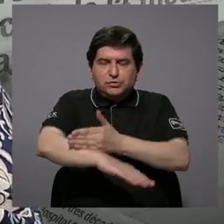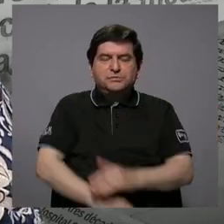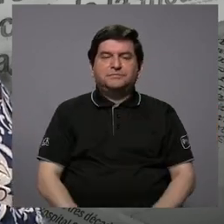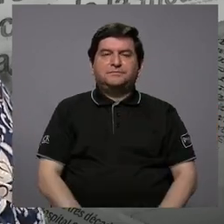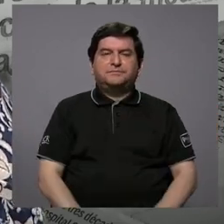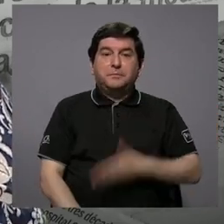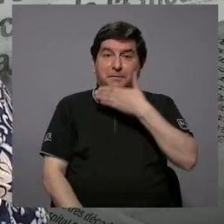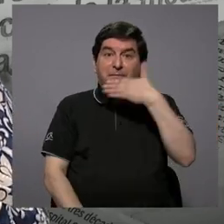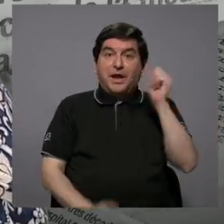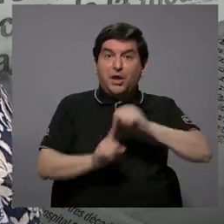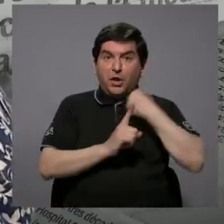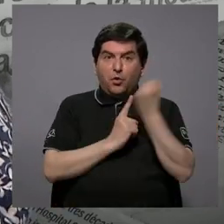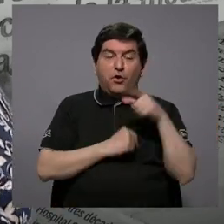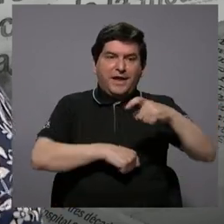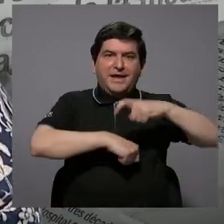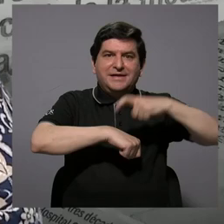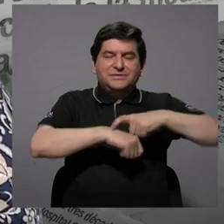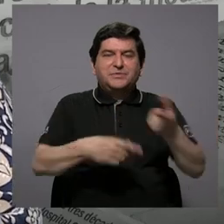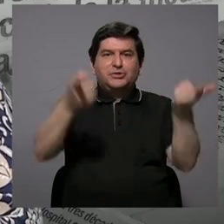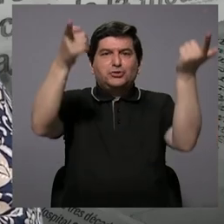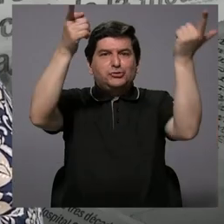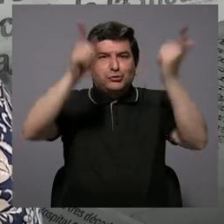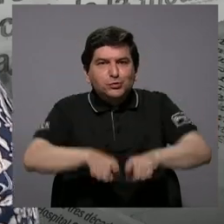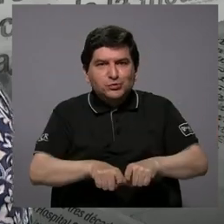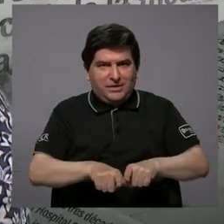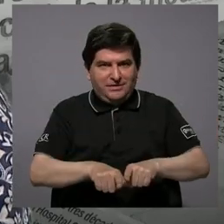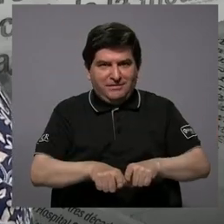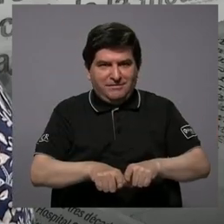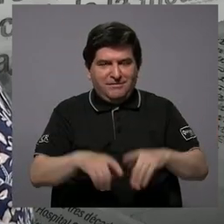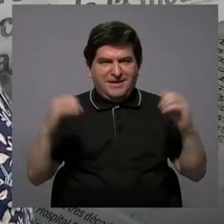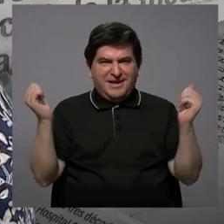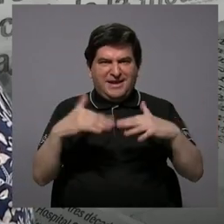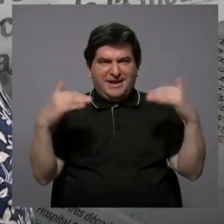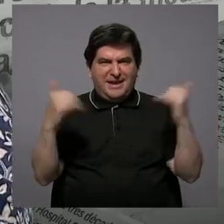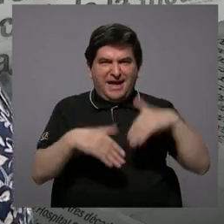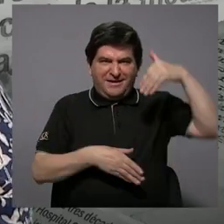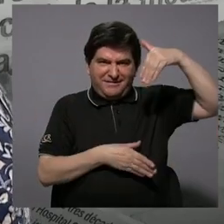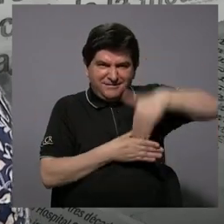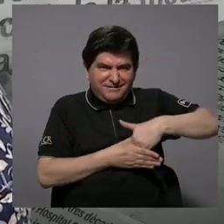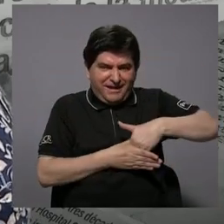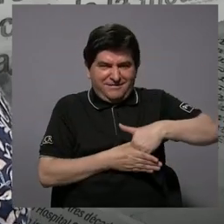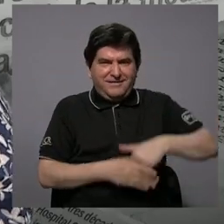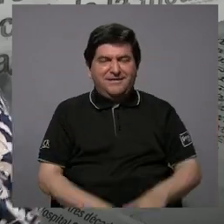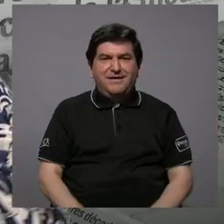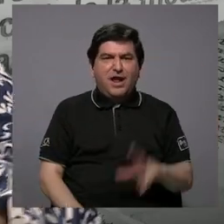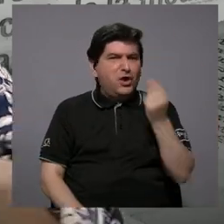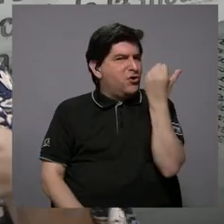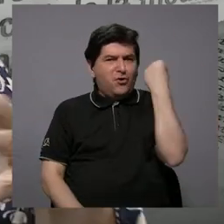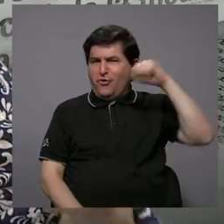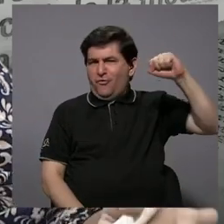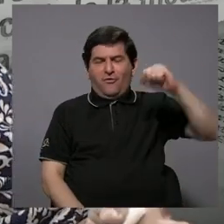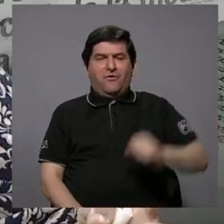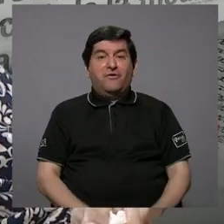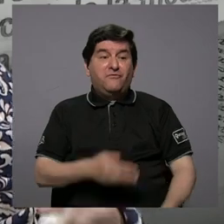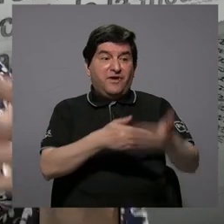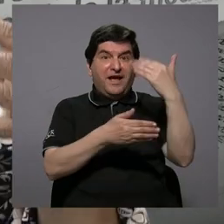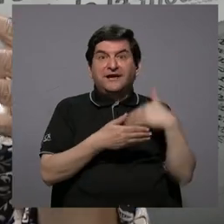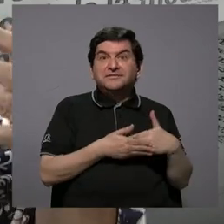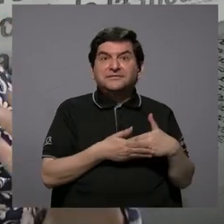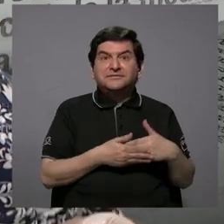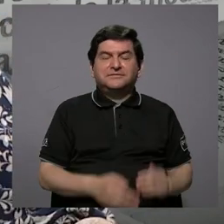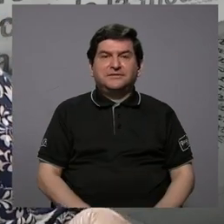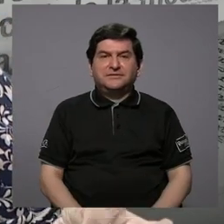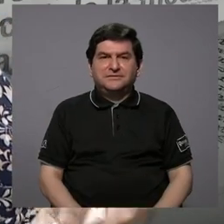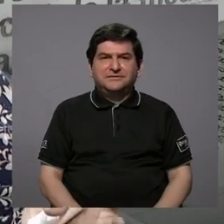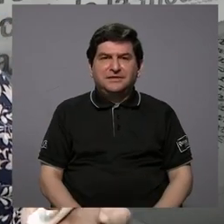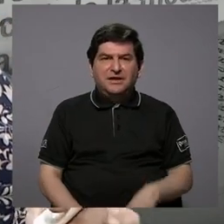mejore y en ese momento es que sucede esto de la guerra civil, que no fue la revolución, la revolución fue antes porque